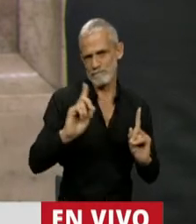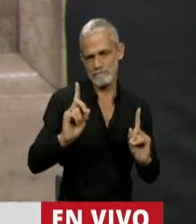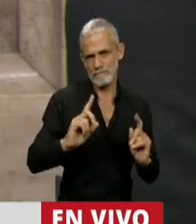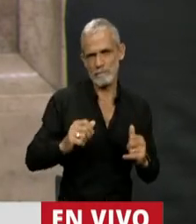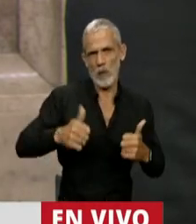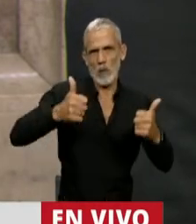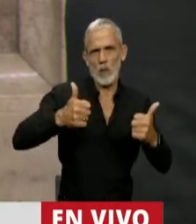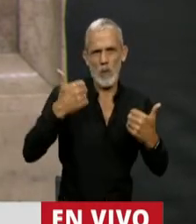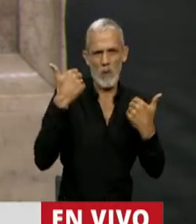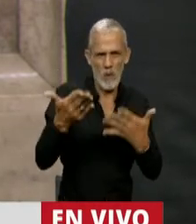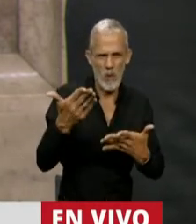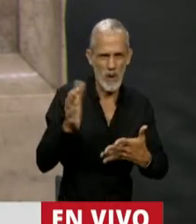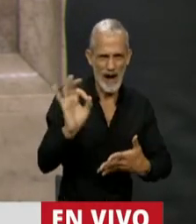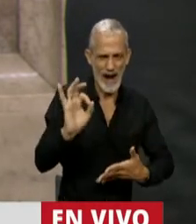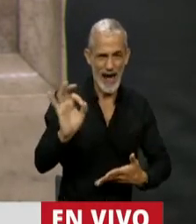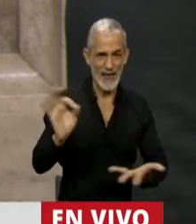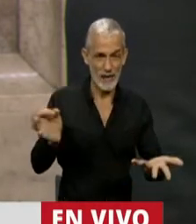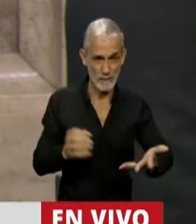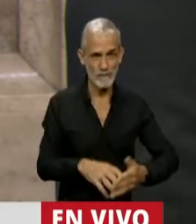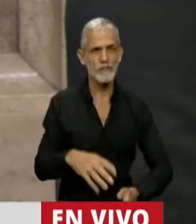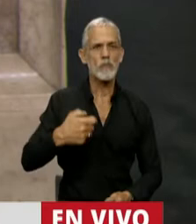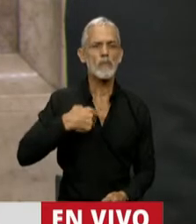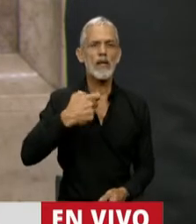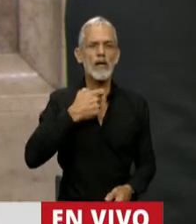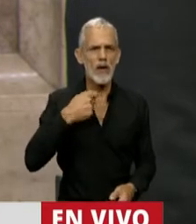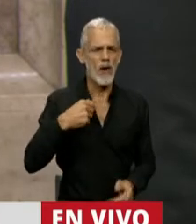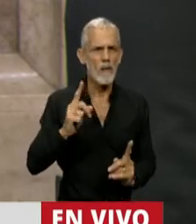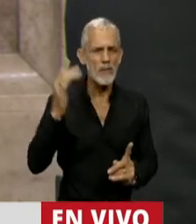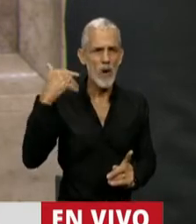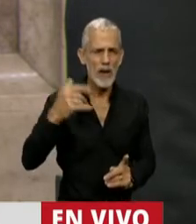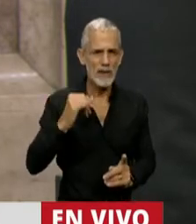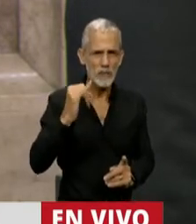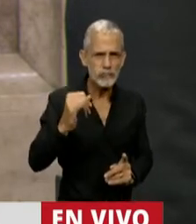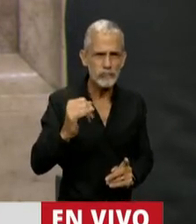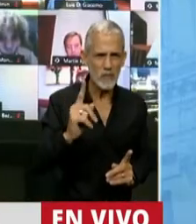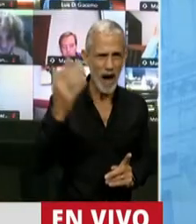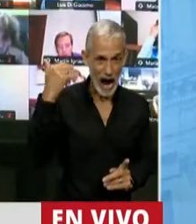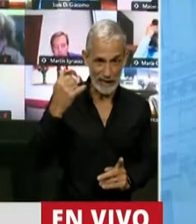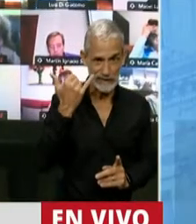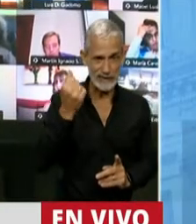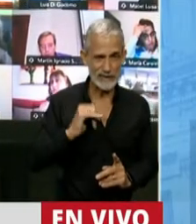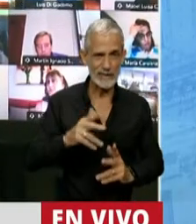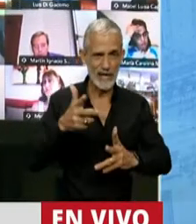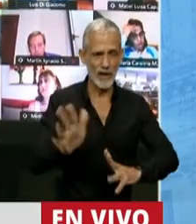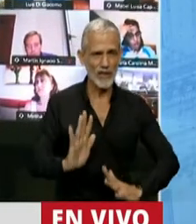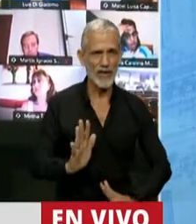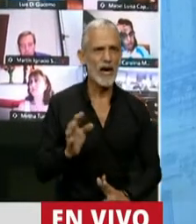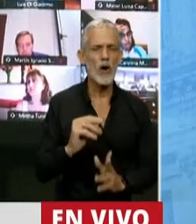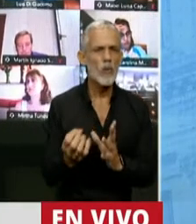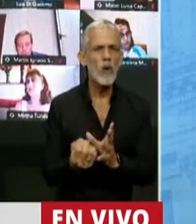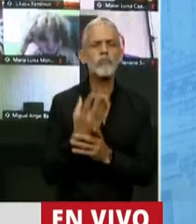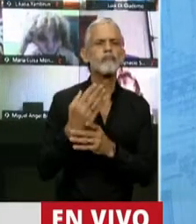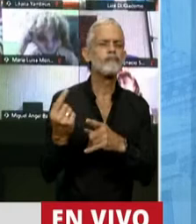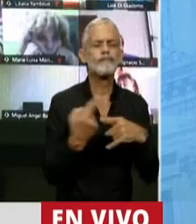Y quiero recordar algo que señalé hace un rato con respecto a cómo surge este